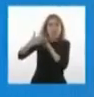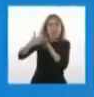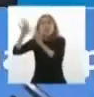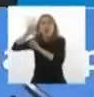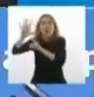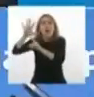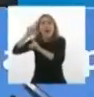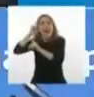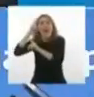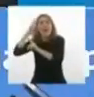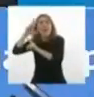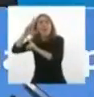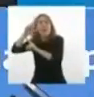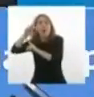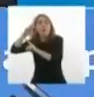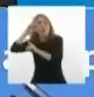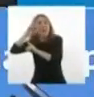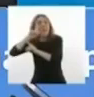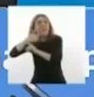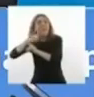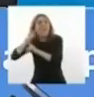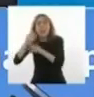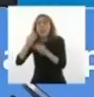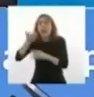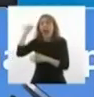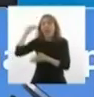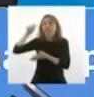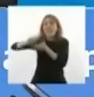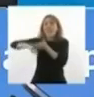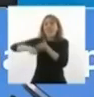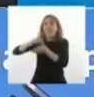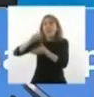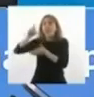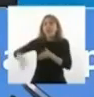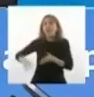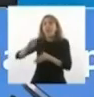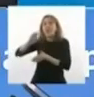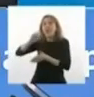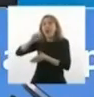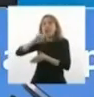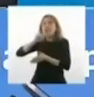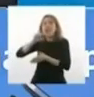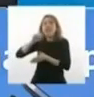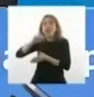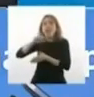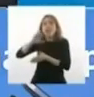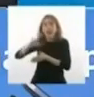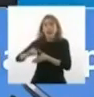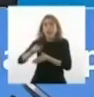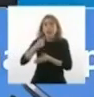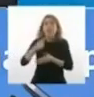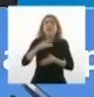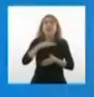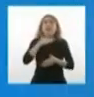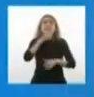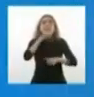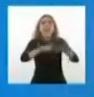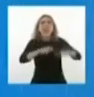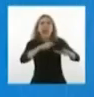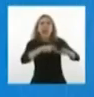cosas, pero también por ser egocéntricos, prepotentes, por ser muy buenos meseros a la condesa. ¡Oh, que la chiste! Pero...